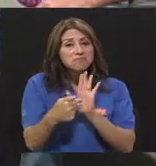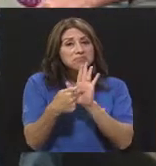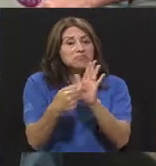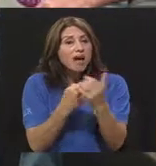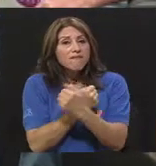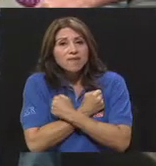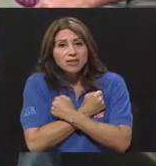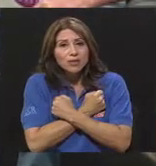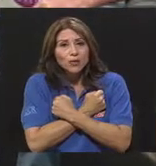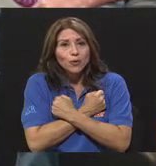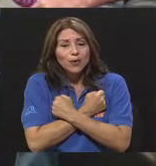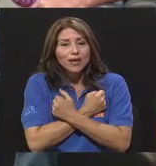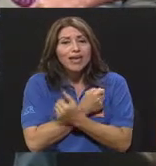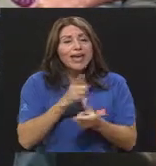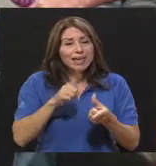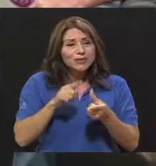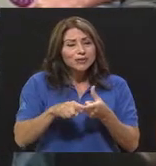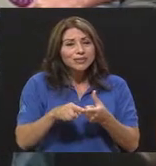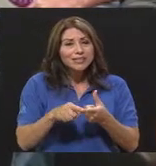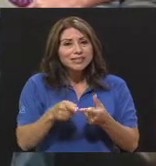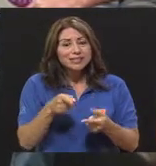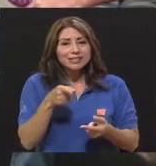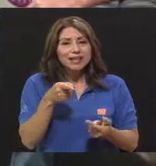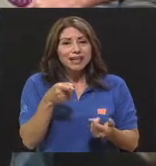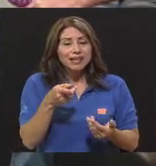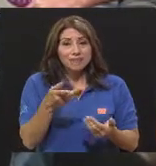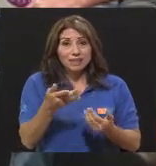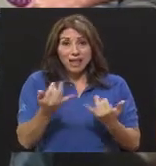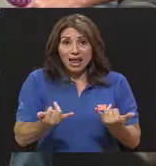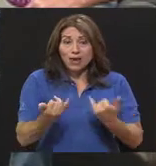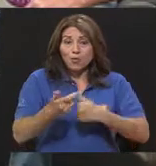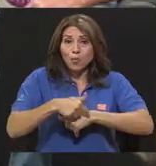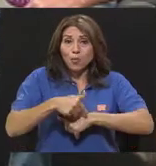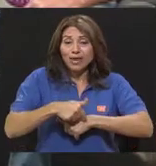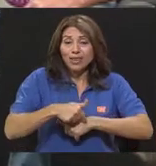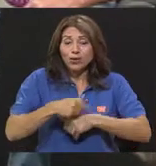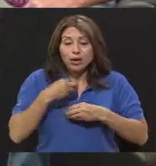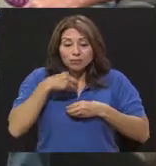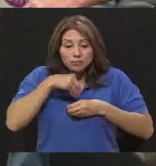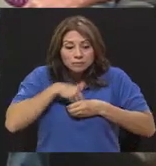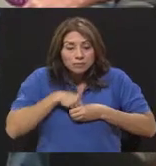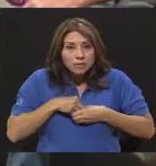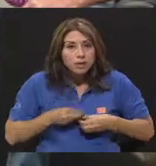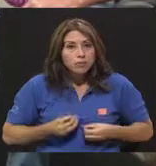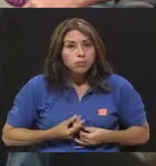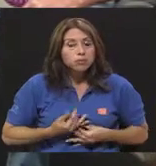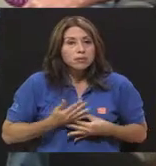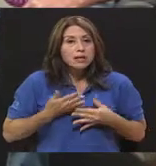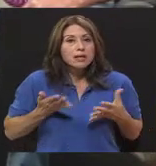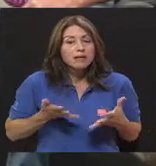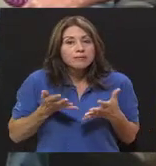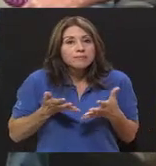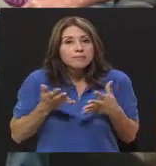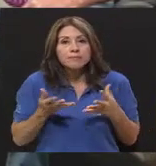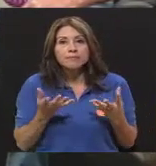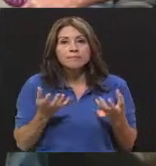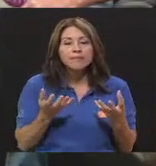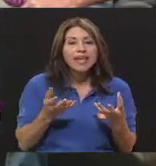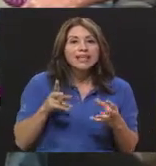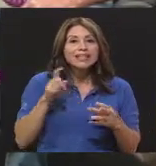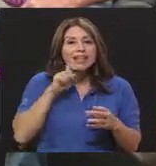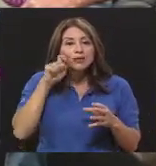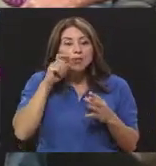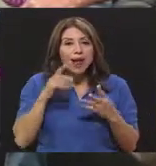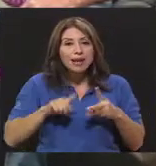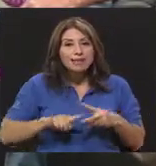Entonces, esto favorece... En un momento en donde las hormonas y el impulso sexual está surgiendo, esta enorme